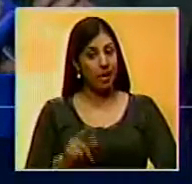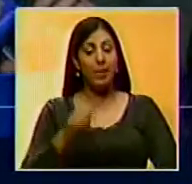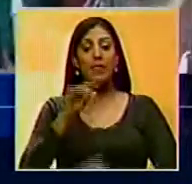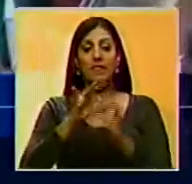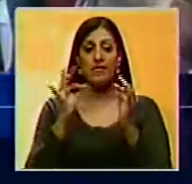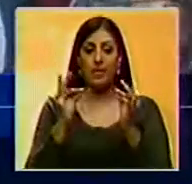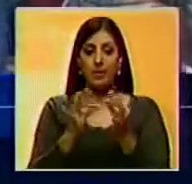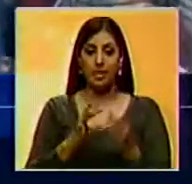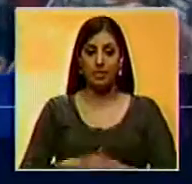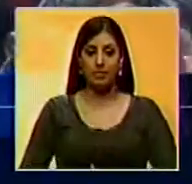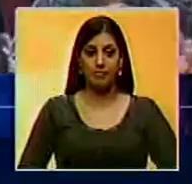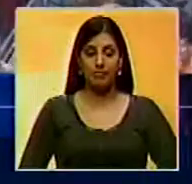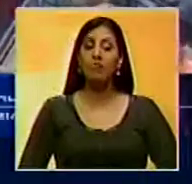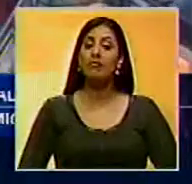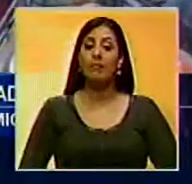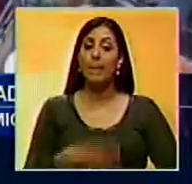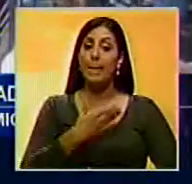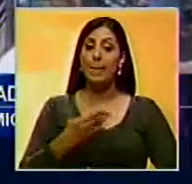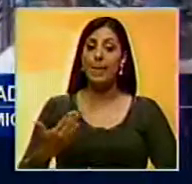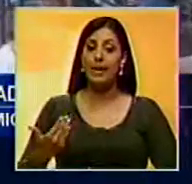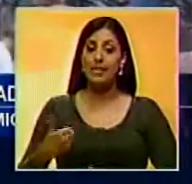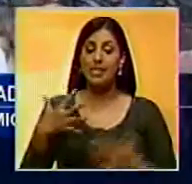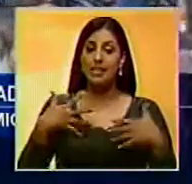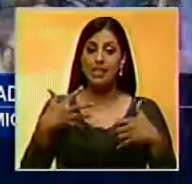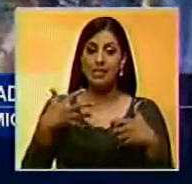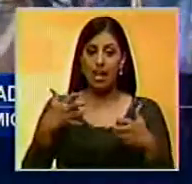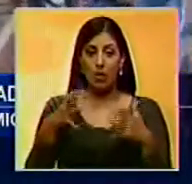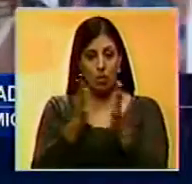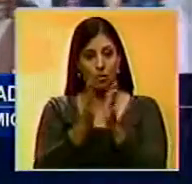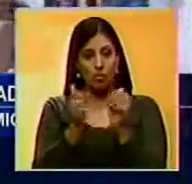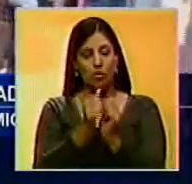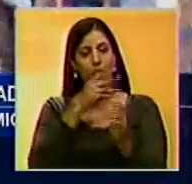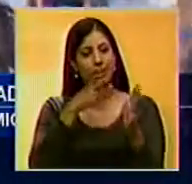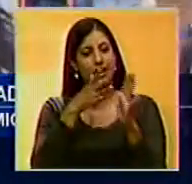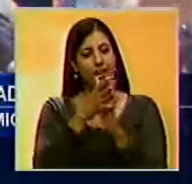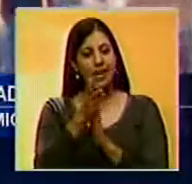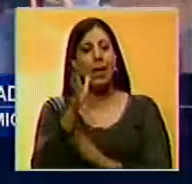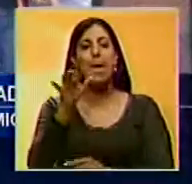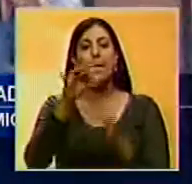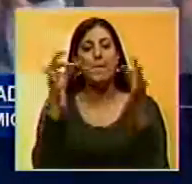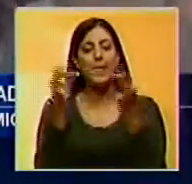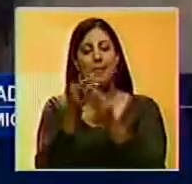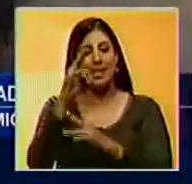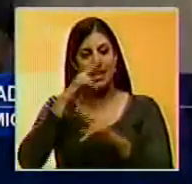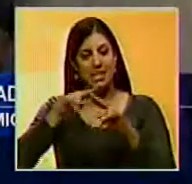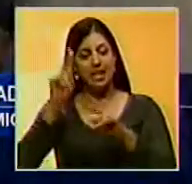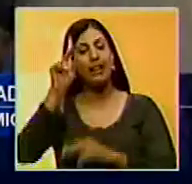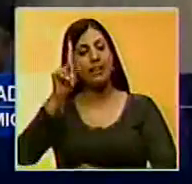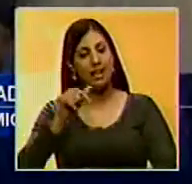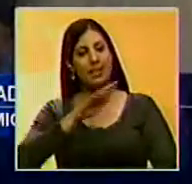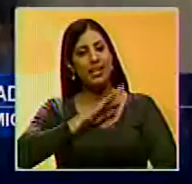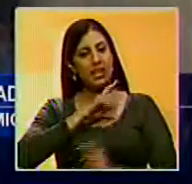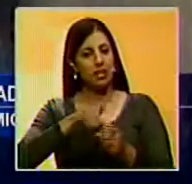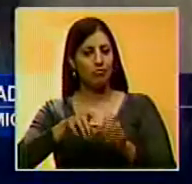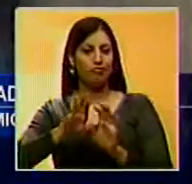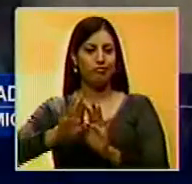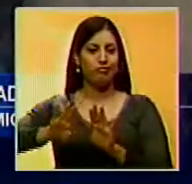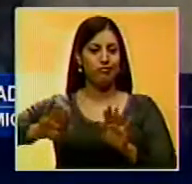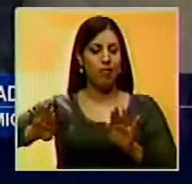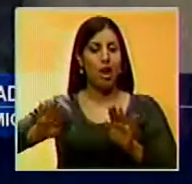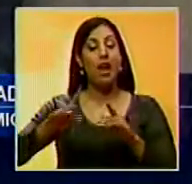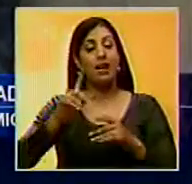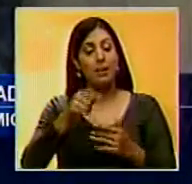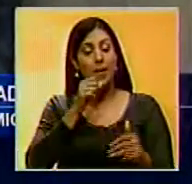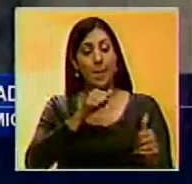los familiares. El presidente de Salud, Anzuategui, detalló que a la familia de la niña también se encuentra aislada. Además,